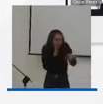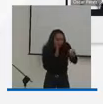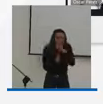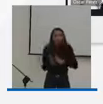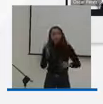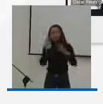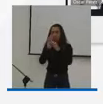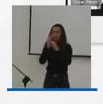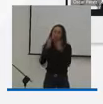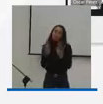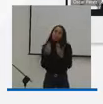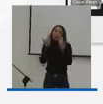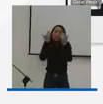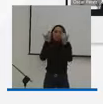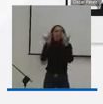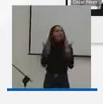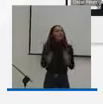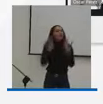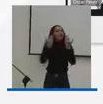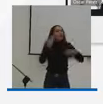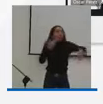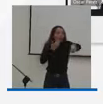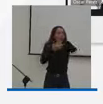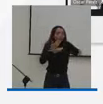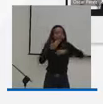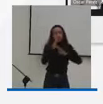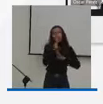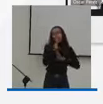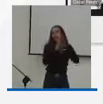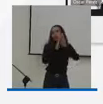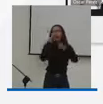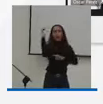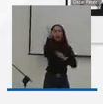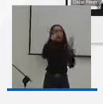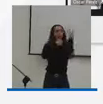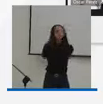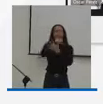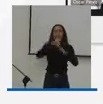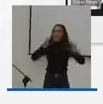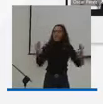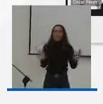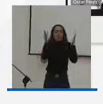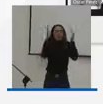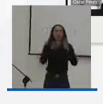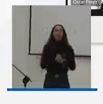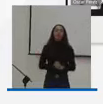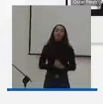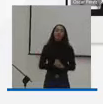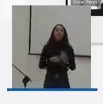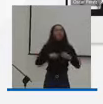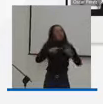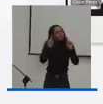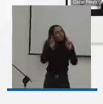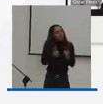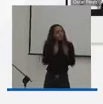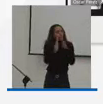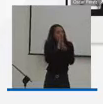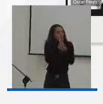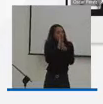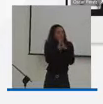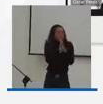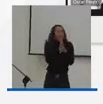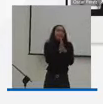un elemento fundamental del desarrollo de nuestra nación. Eso era pues todo y